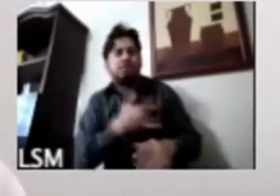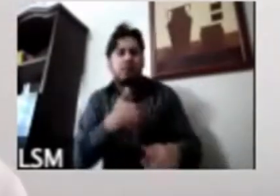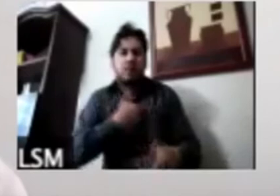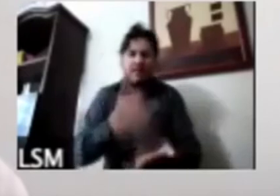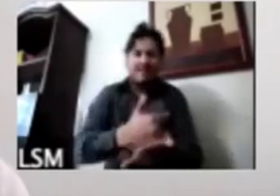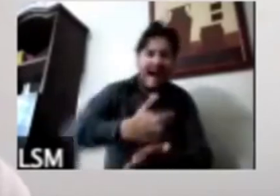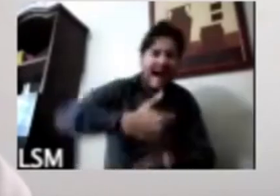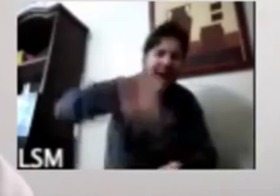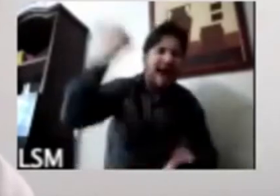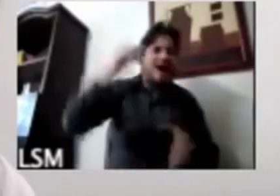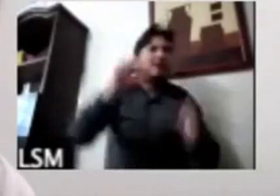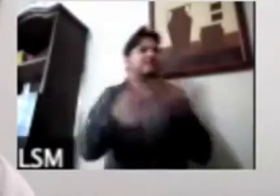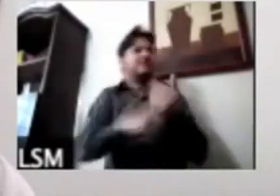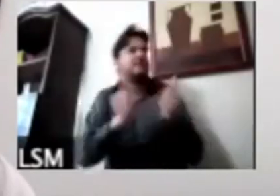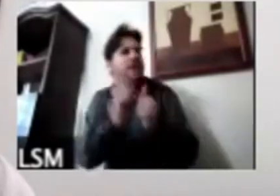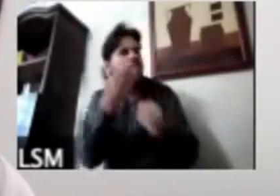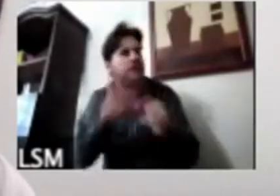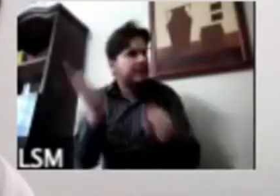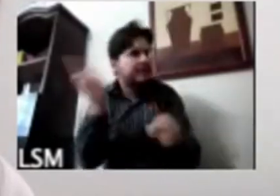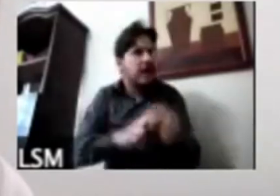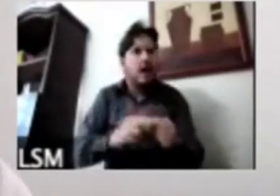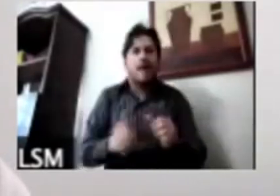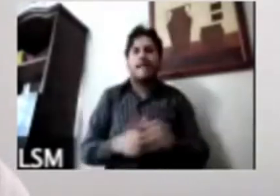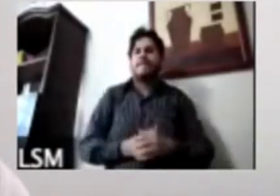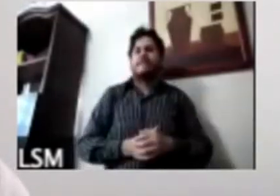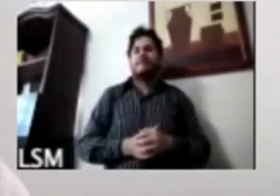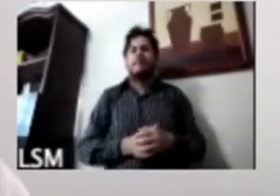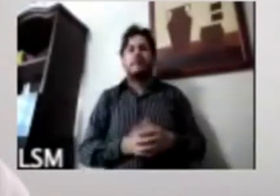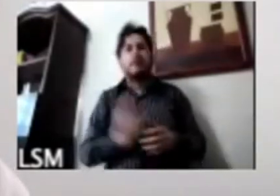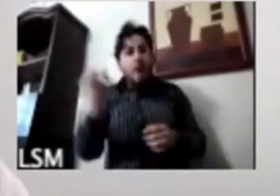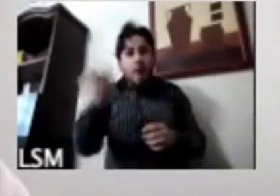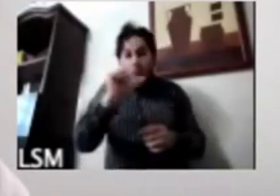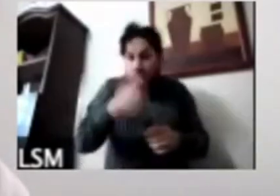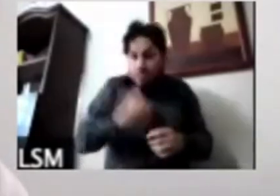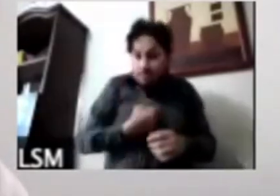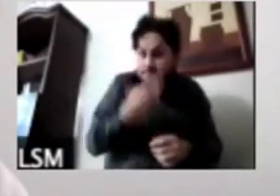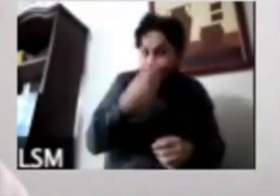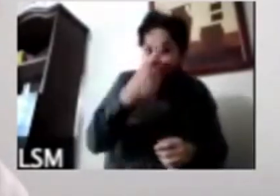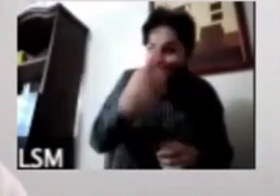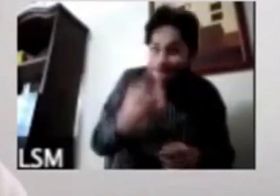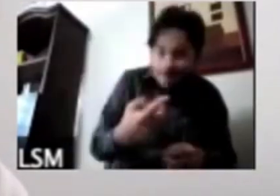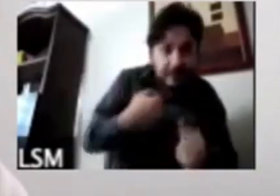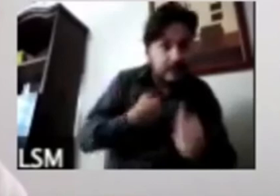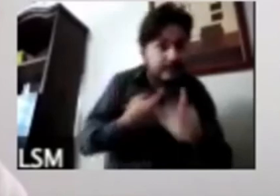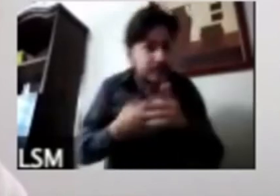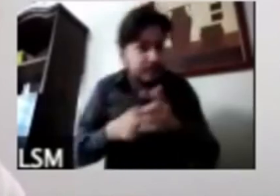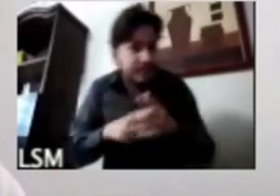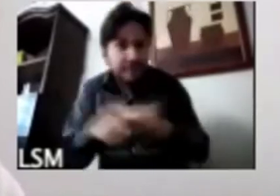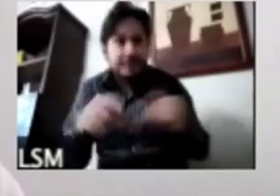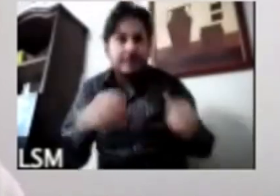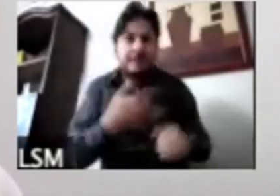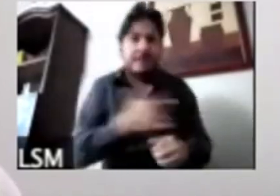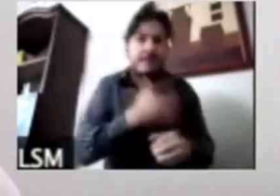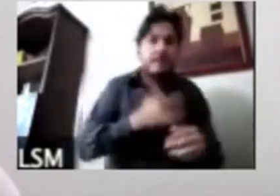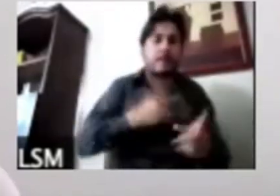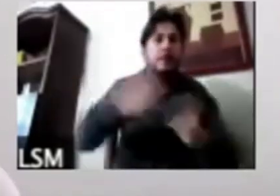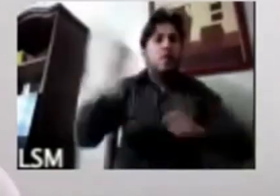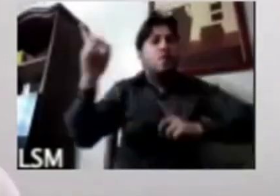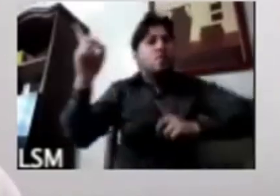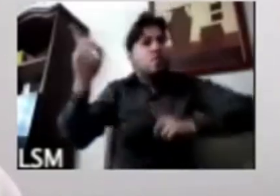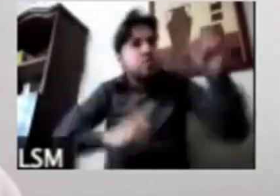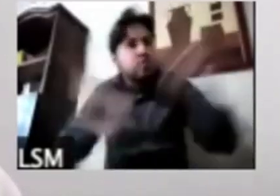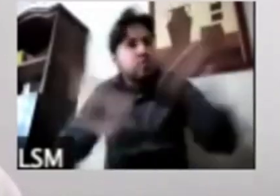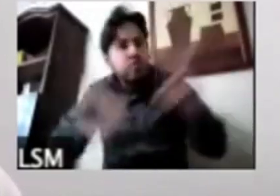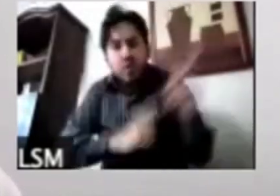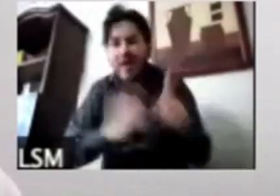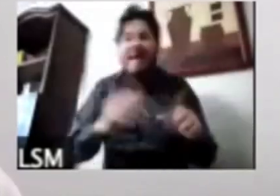mucho tiene que ver con lo que platicábamos al principio este miedo esta incertidumbre el temor al contagio la